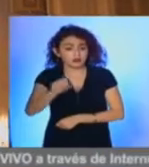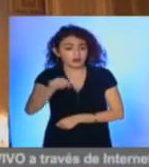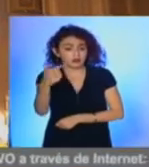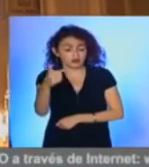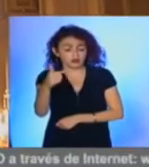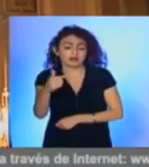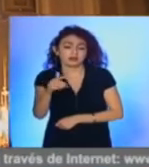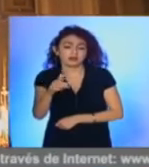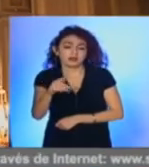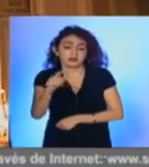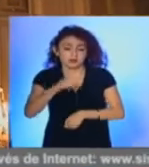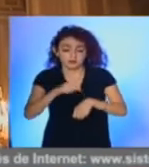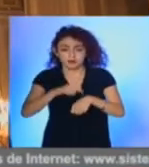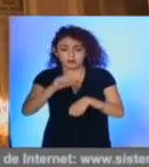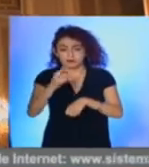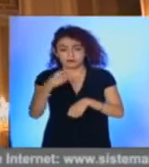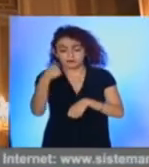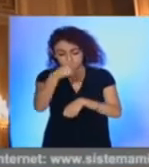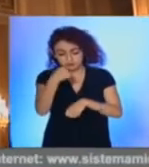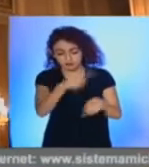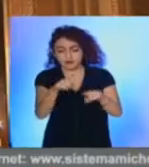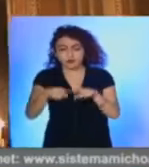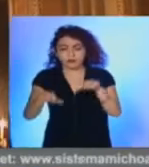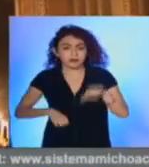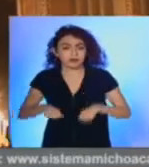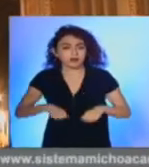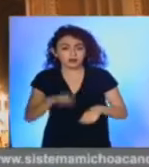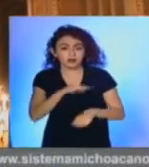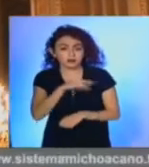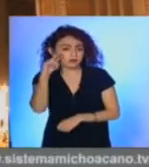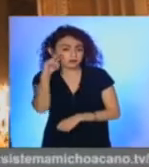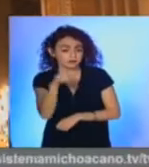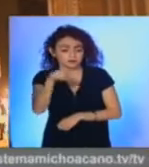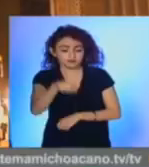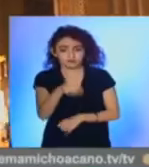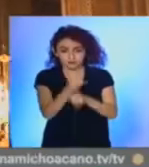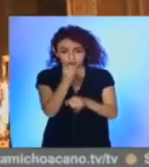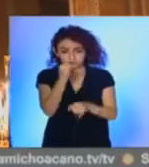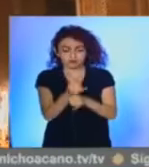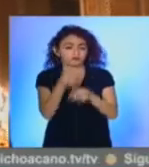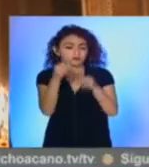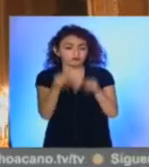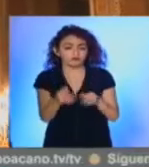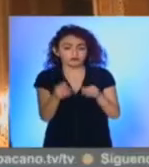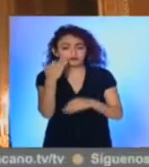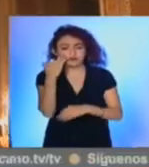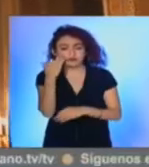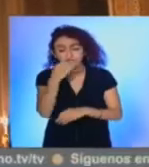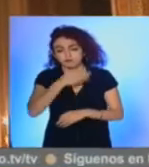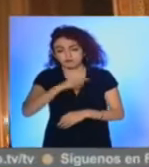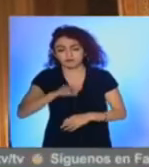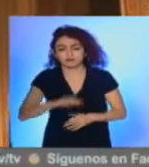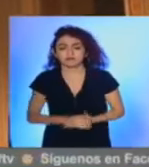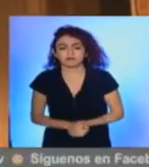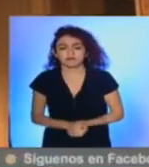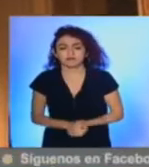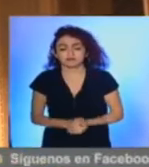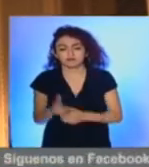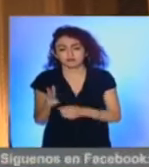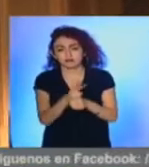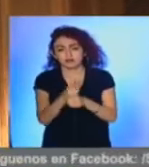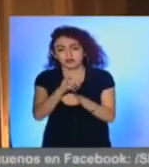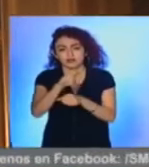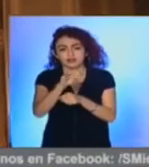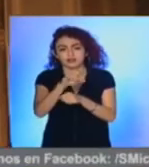las 21 horas. Entre otras actividades que se pueden consultar en la página oficial del festival. Con